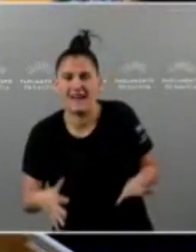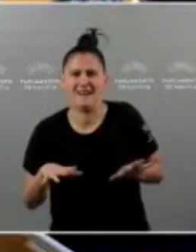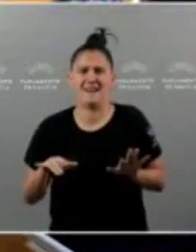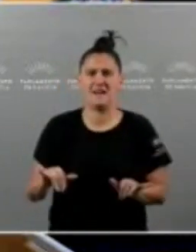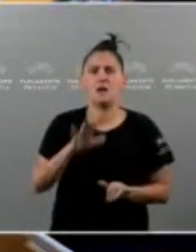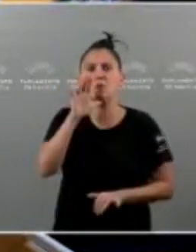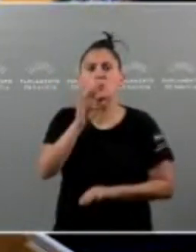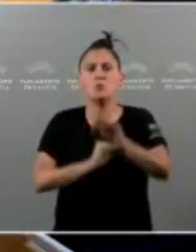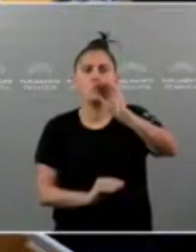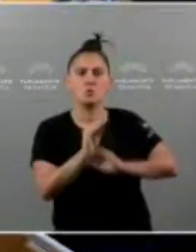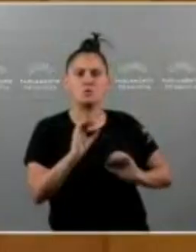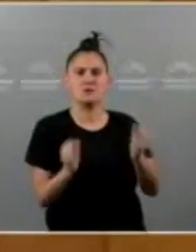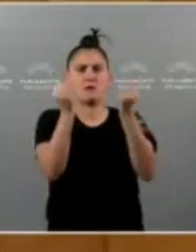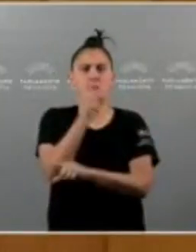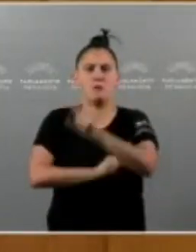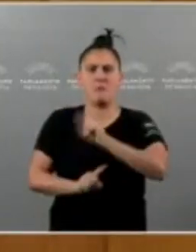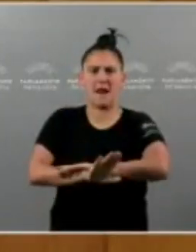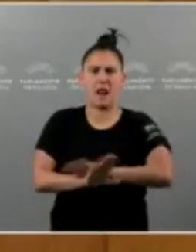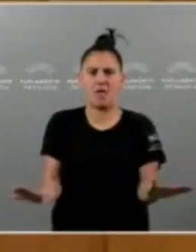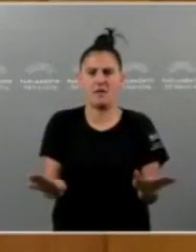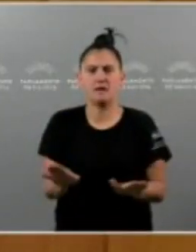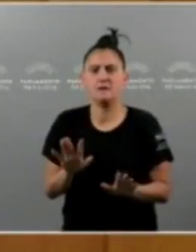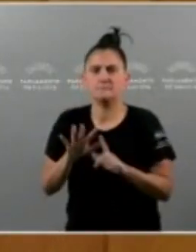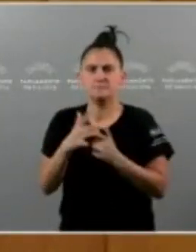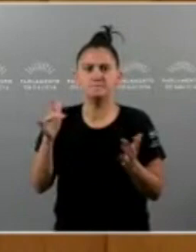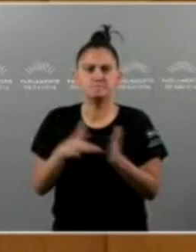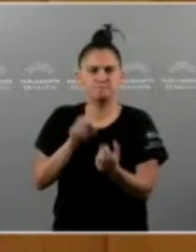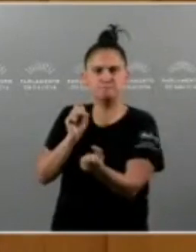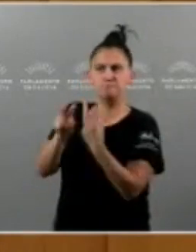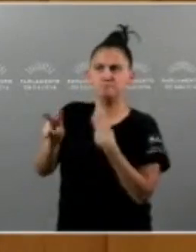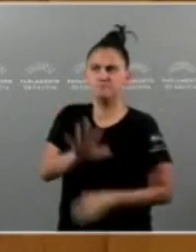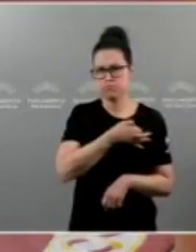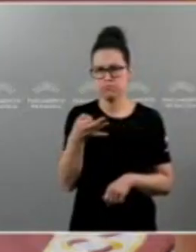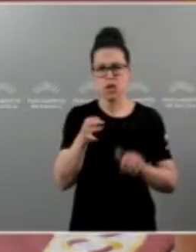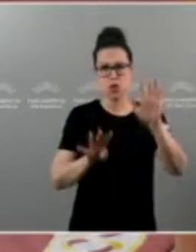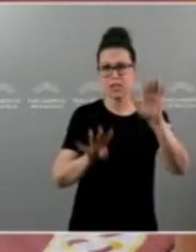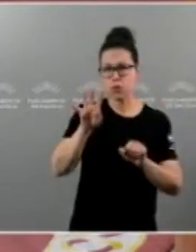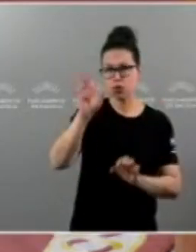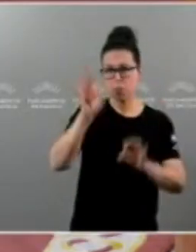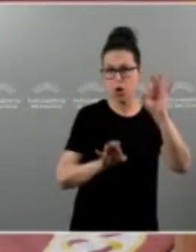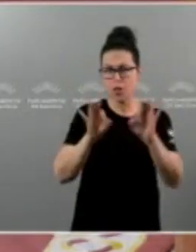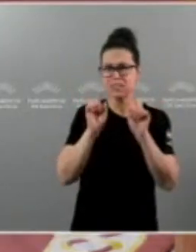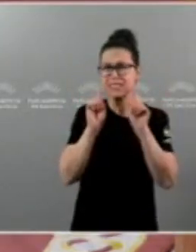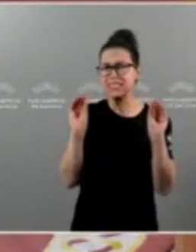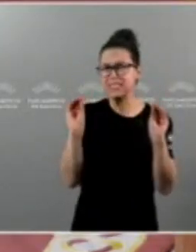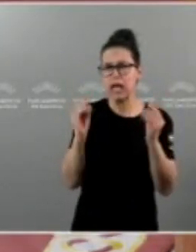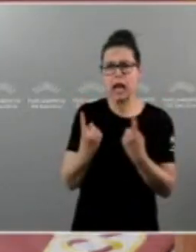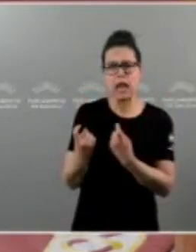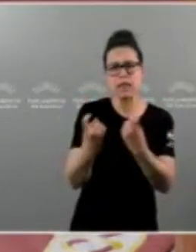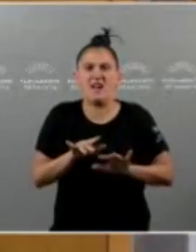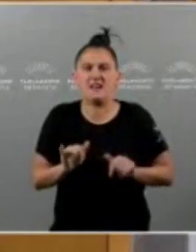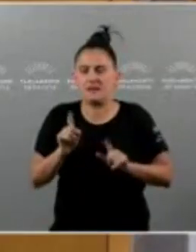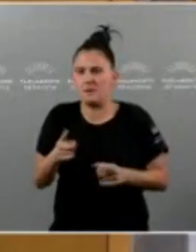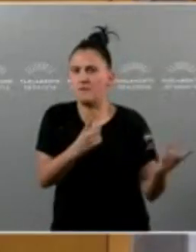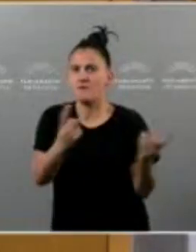Durante hora e media, o candidato a presidencia da Xunta debuxou no Parlamento Galego as que pretende que sexan as líneas que marcarán estes vindeiros catro anos. O Popular